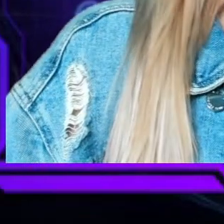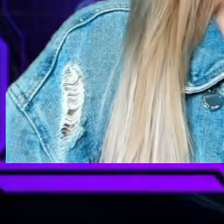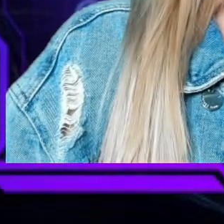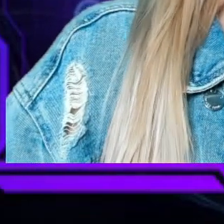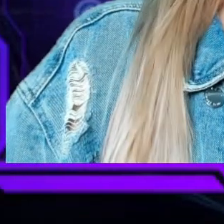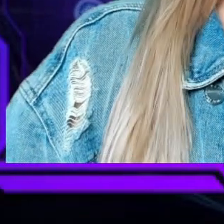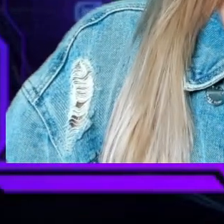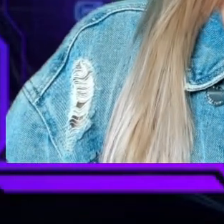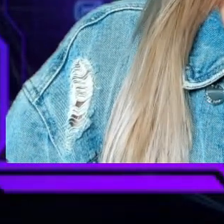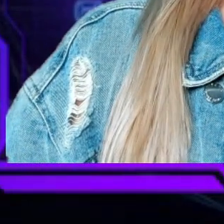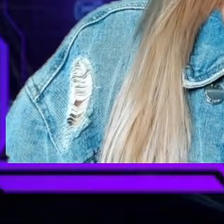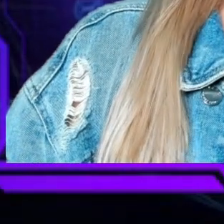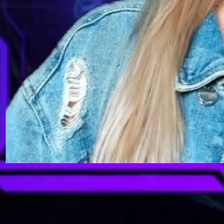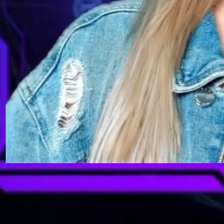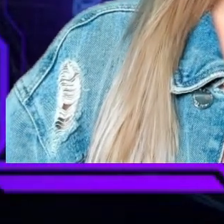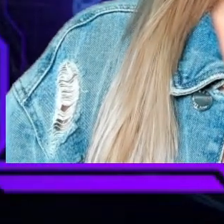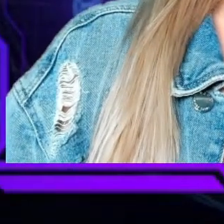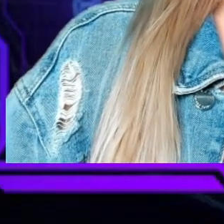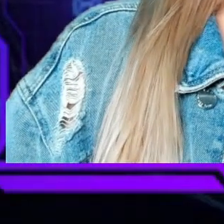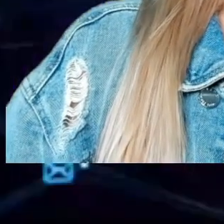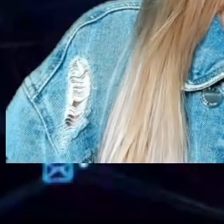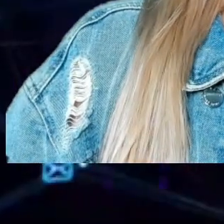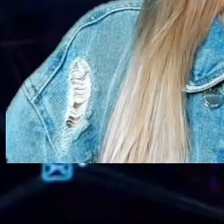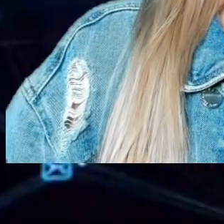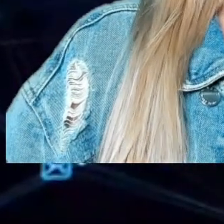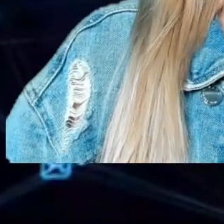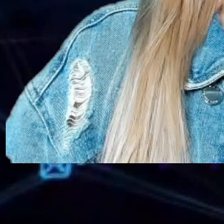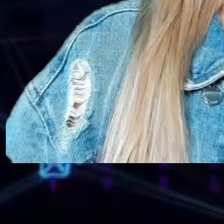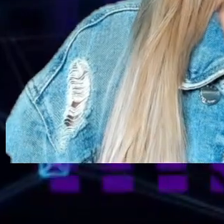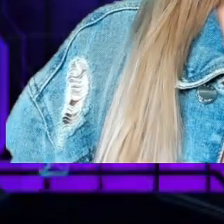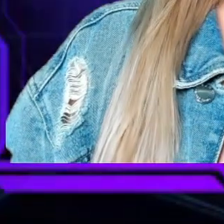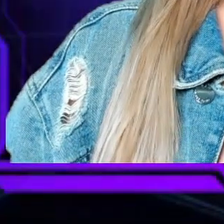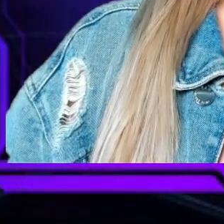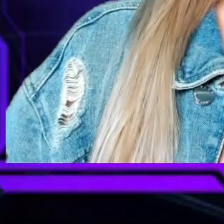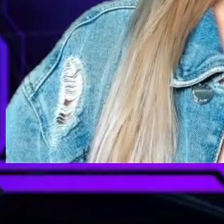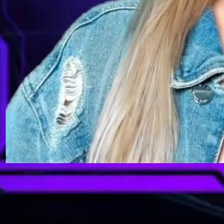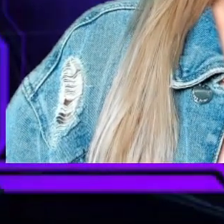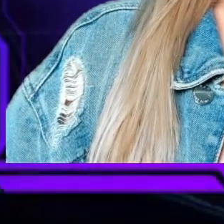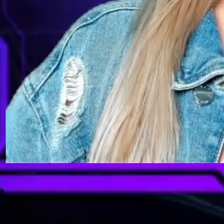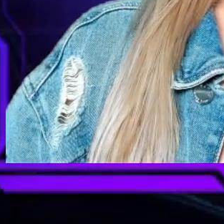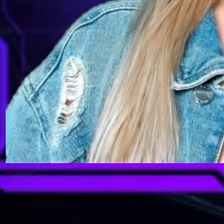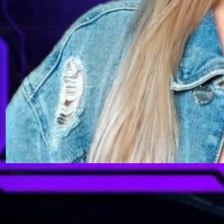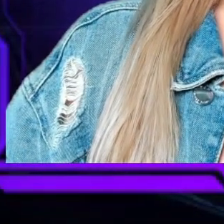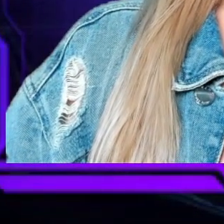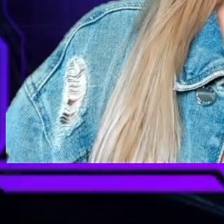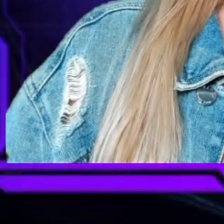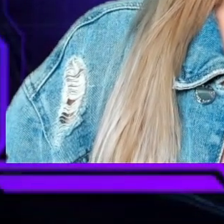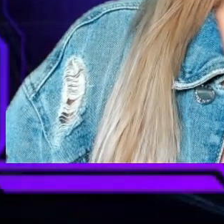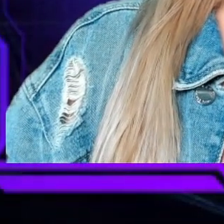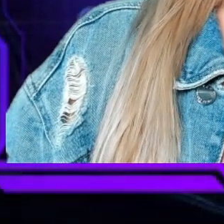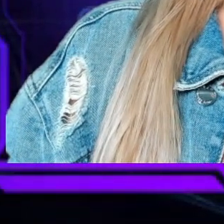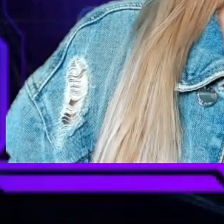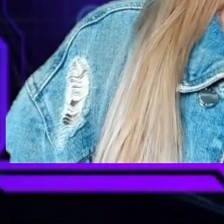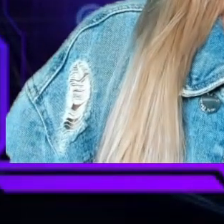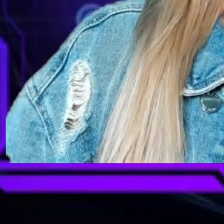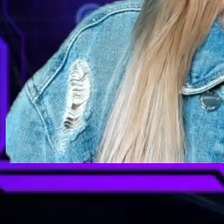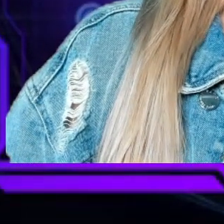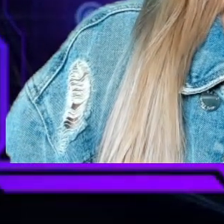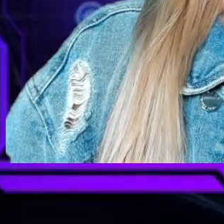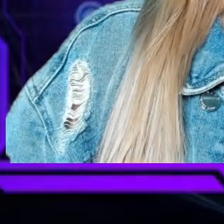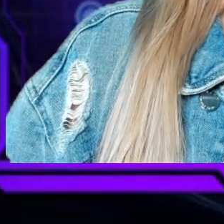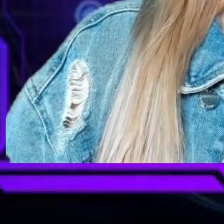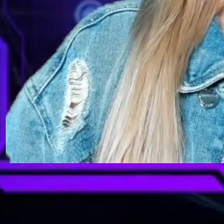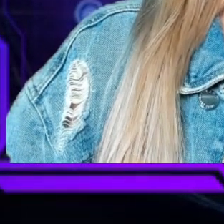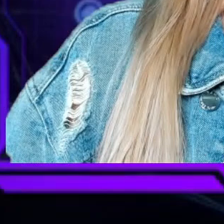pues vean, así como se le dio ese caluroso recibimiento a la Claudita Ortiz ahí en Estados Unidos,